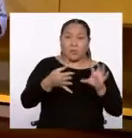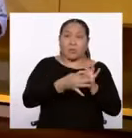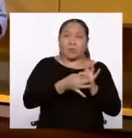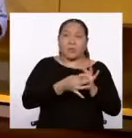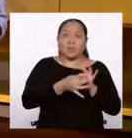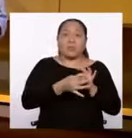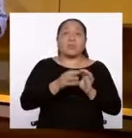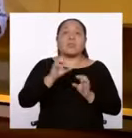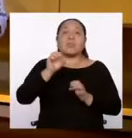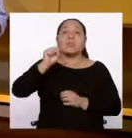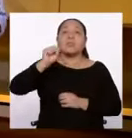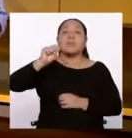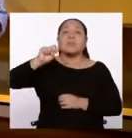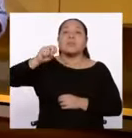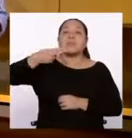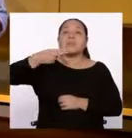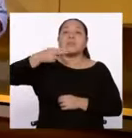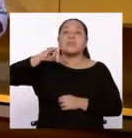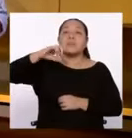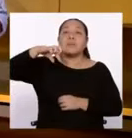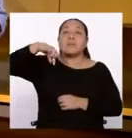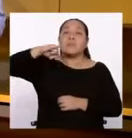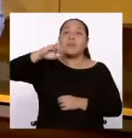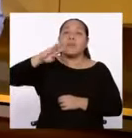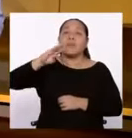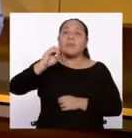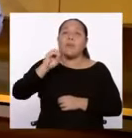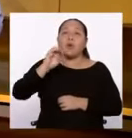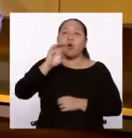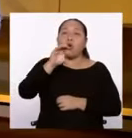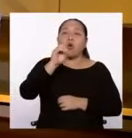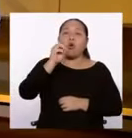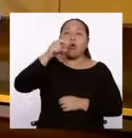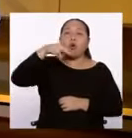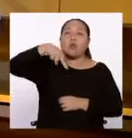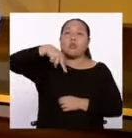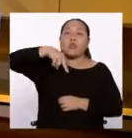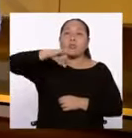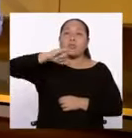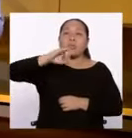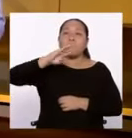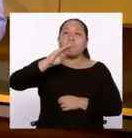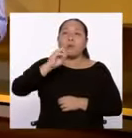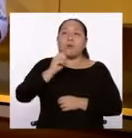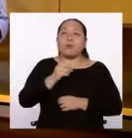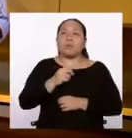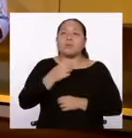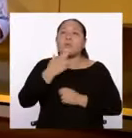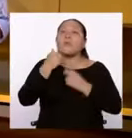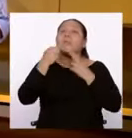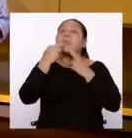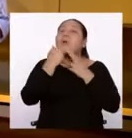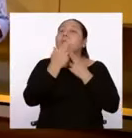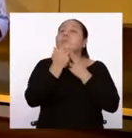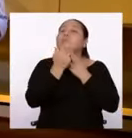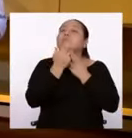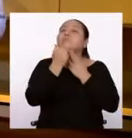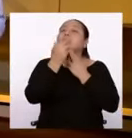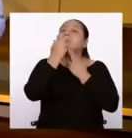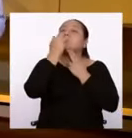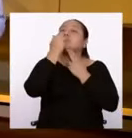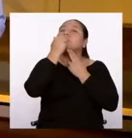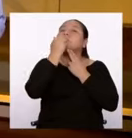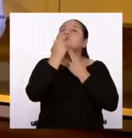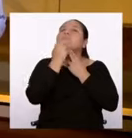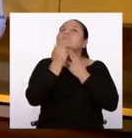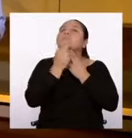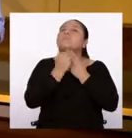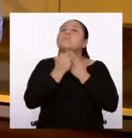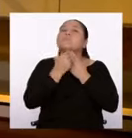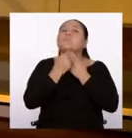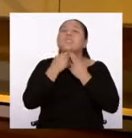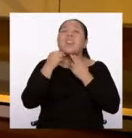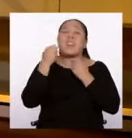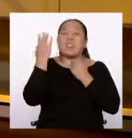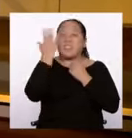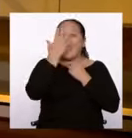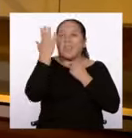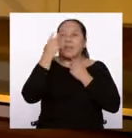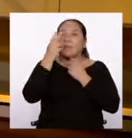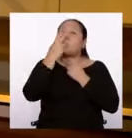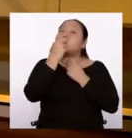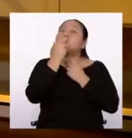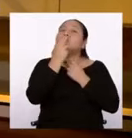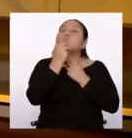esta denominación porque se pintaban el mentón y la boca con un tinte natural negro que los hacía